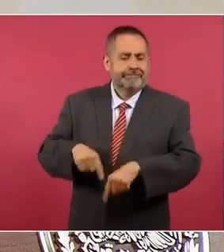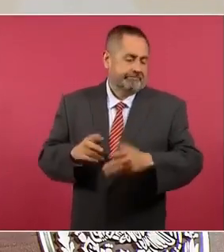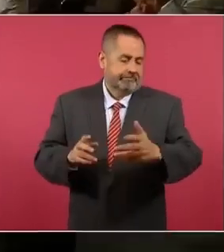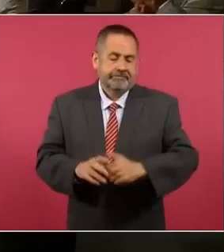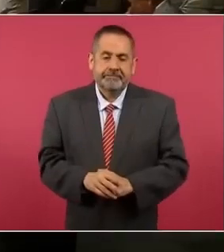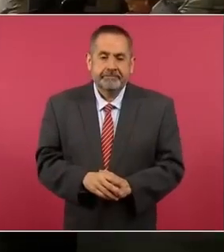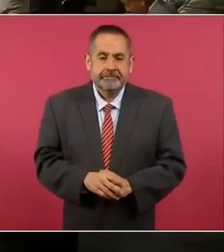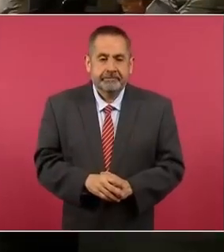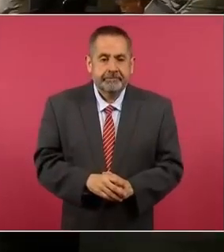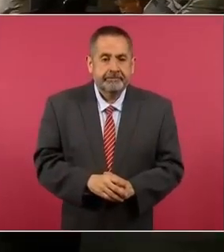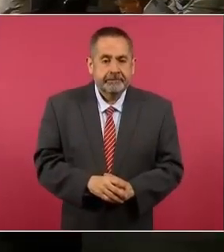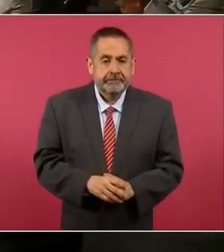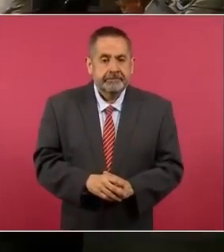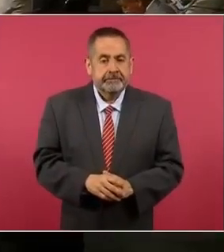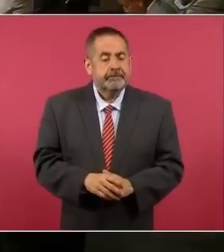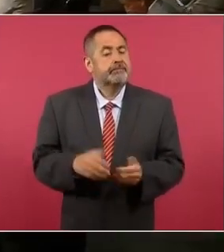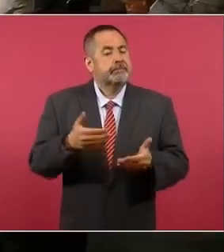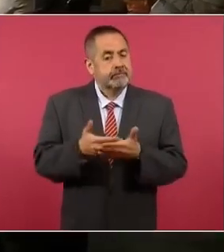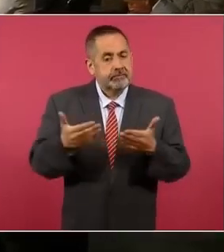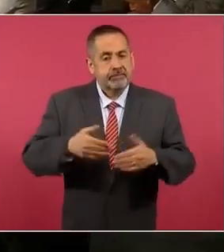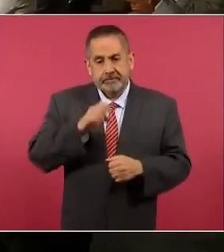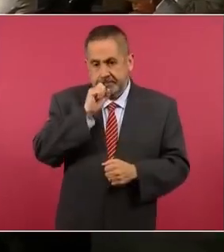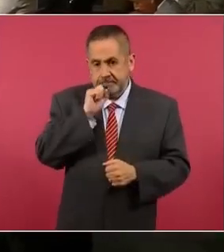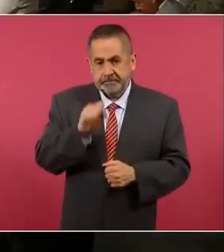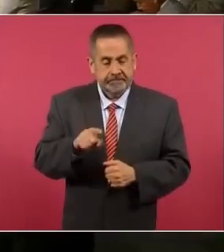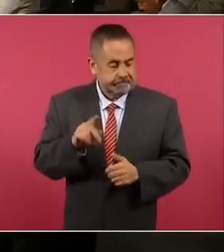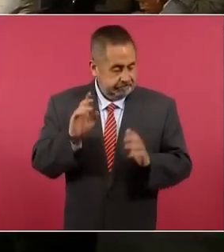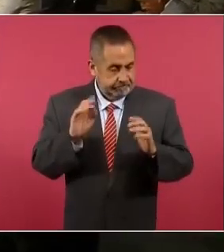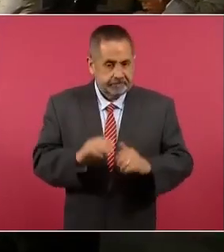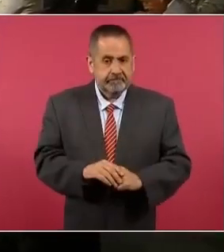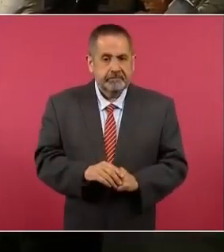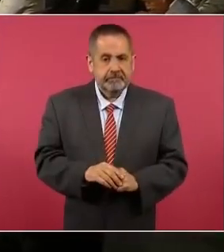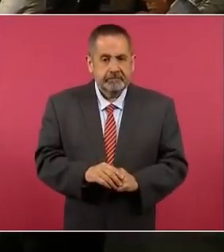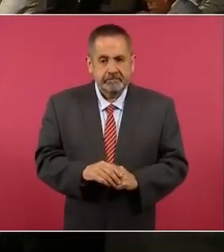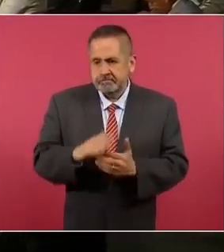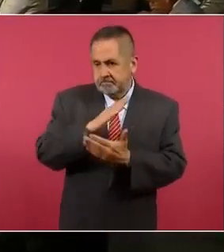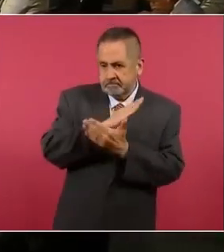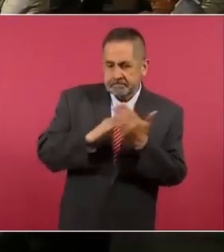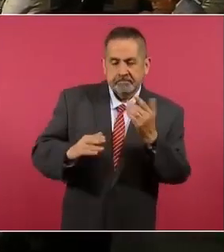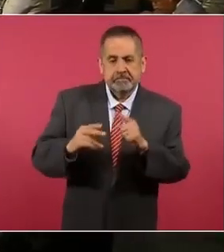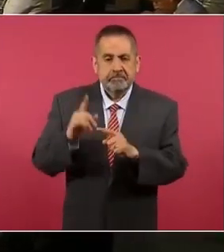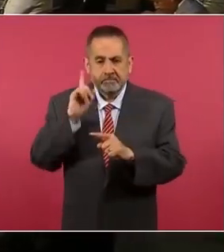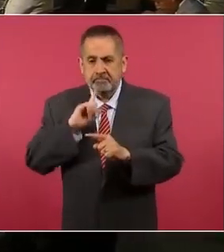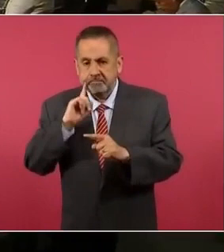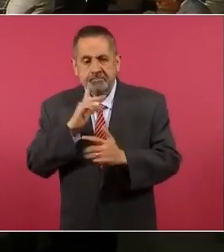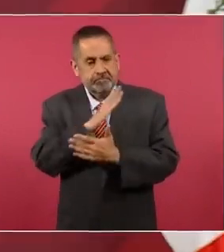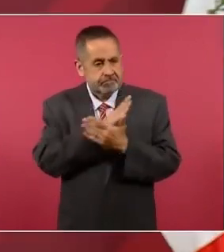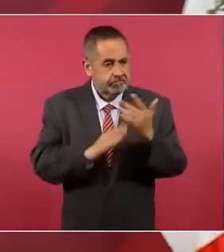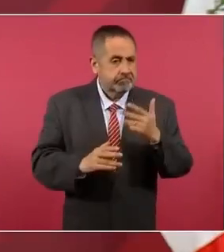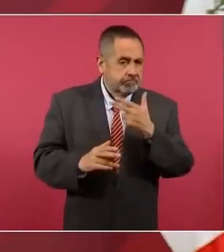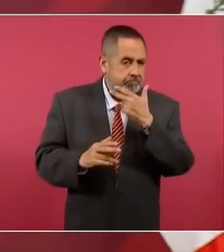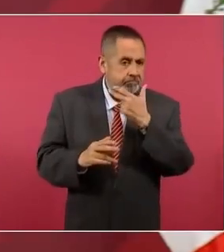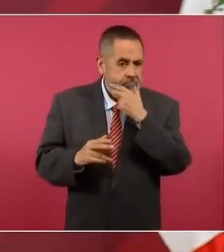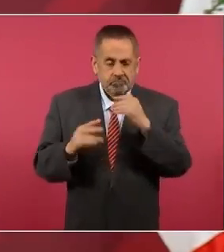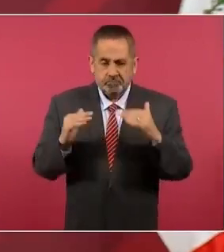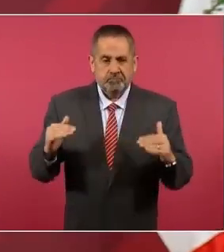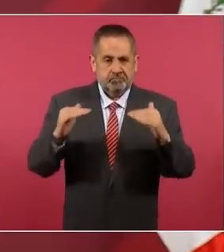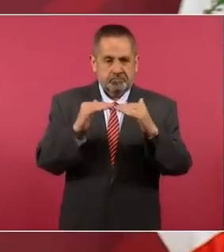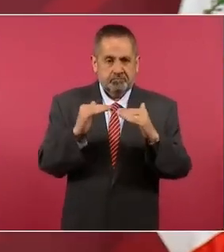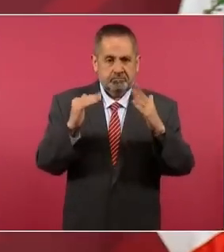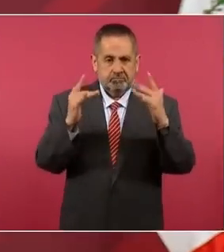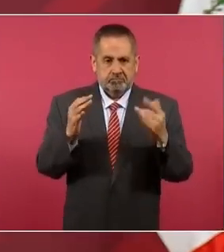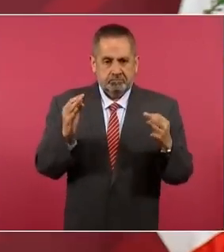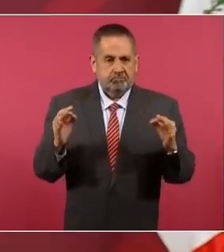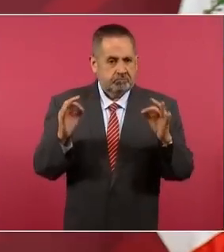Y ahora también la mitad mujeres, la mitad hombres y